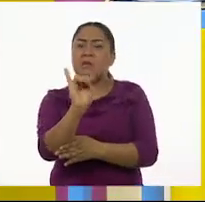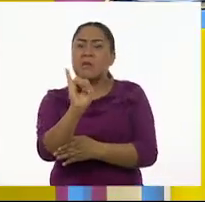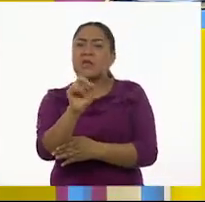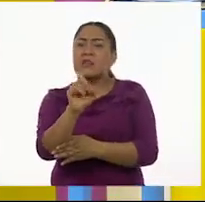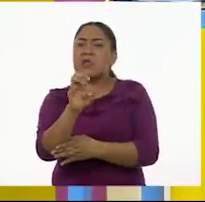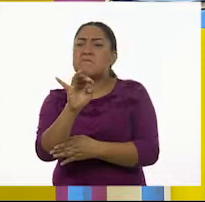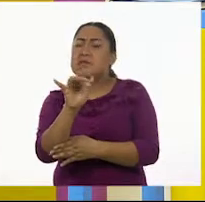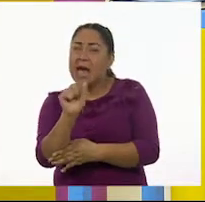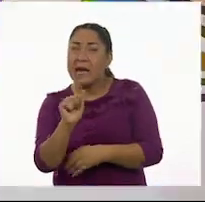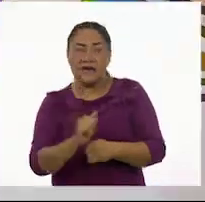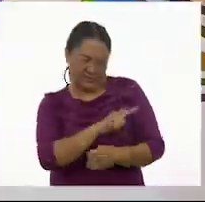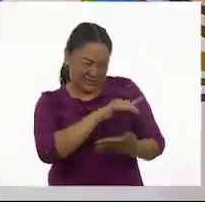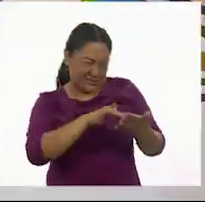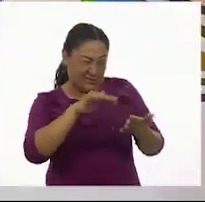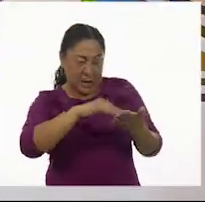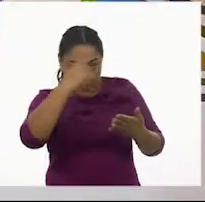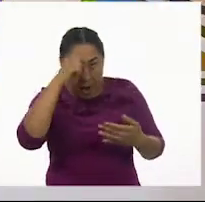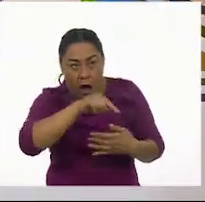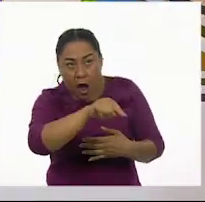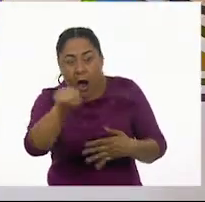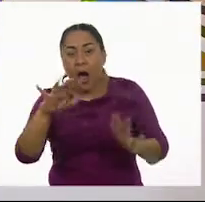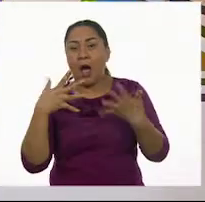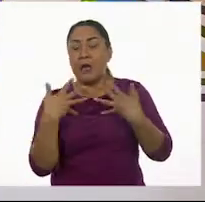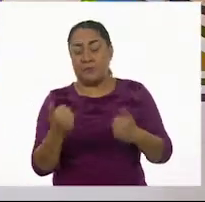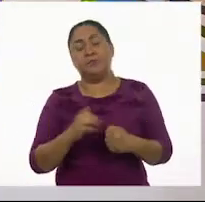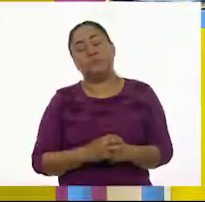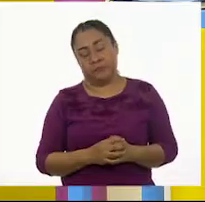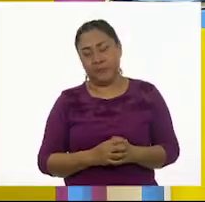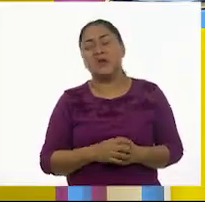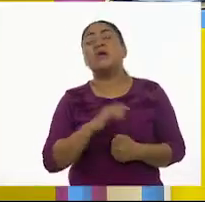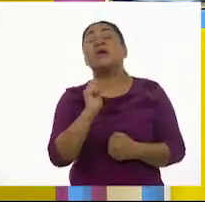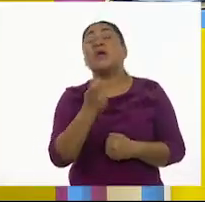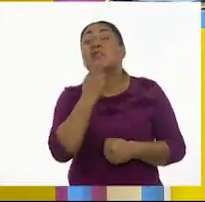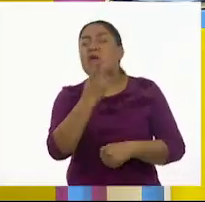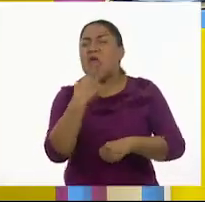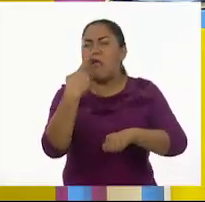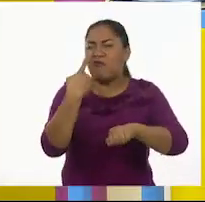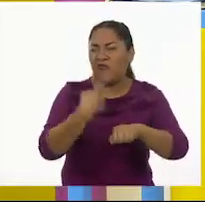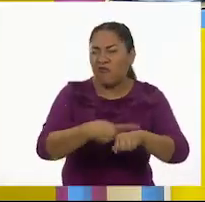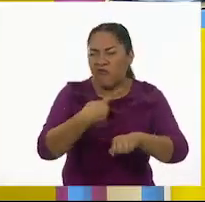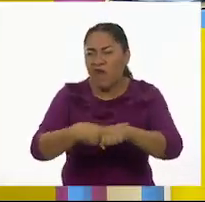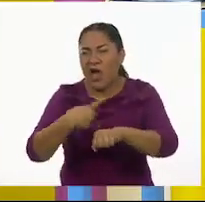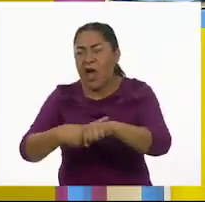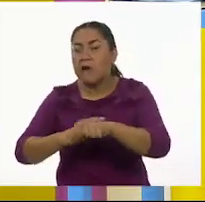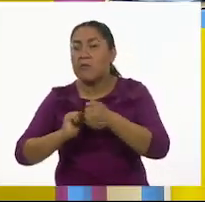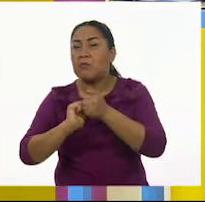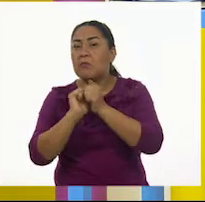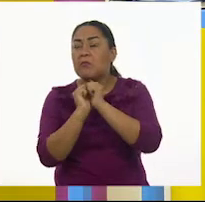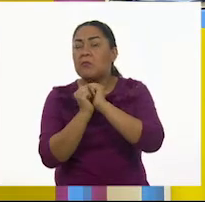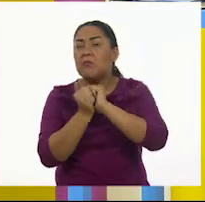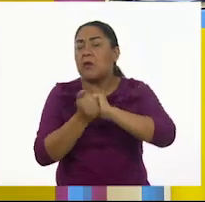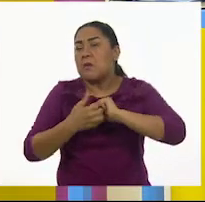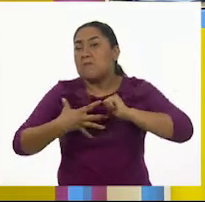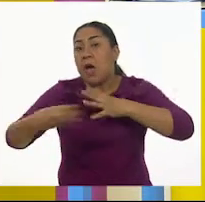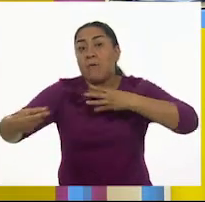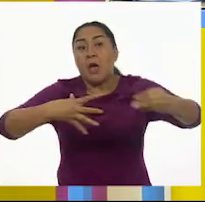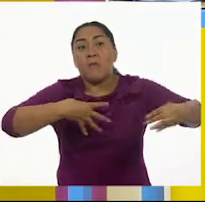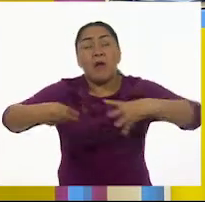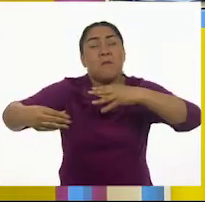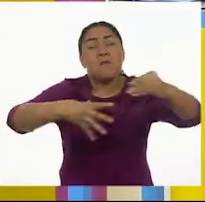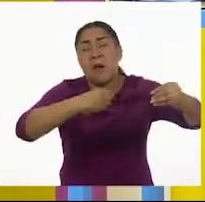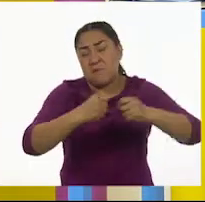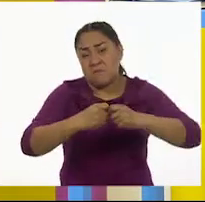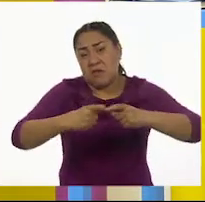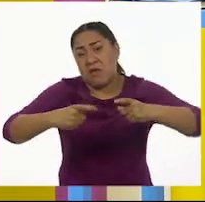niños conozcan el significado. Dice, epidemia, enfermedad o mal que se expande de forma intensa y